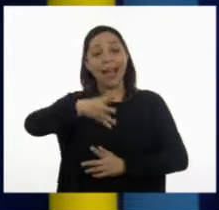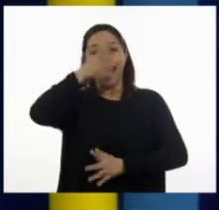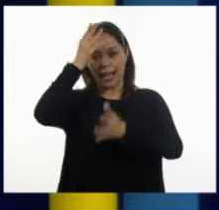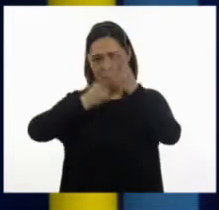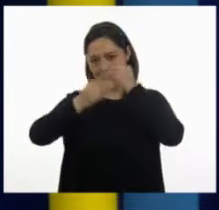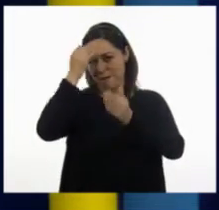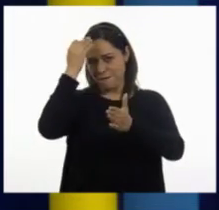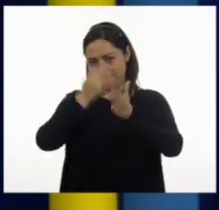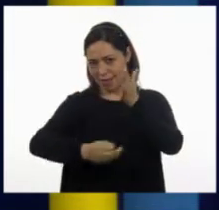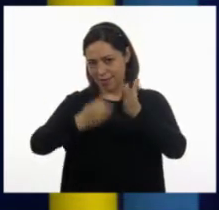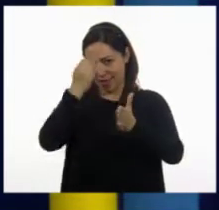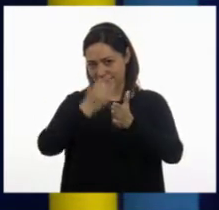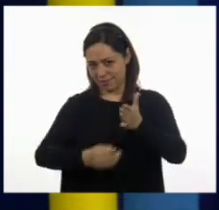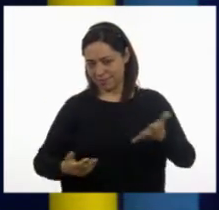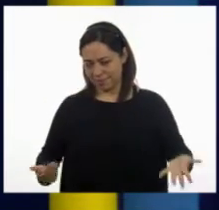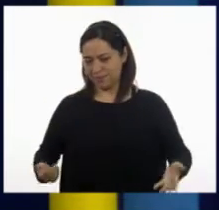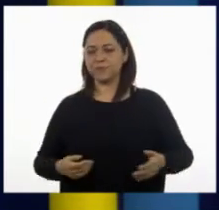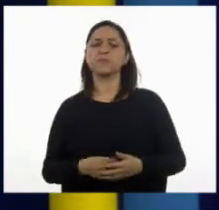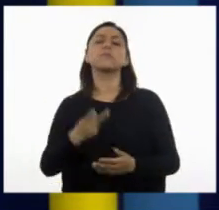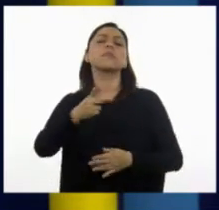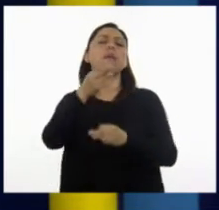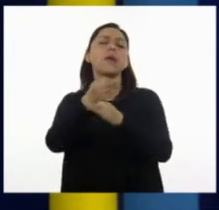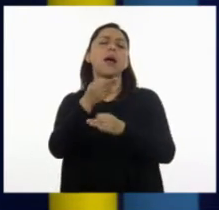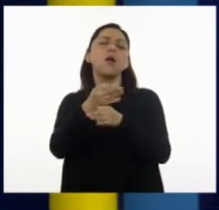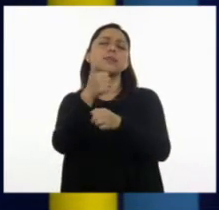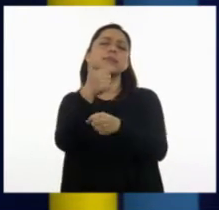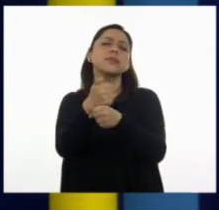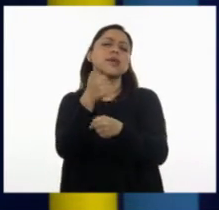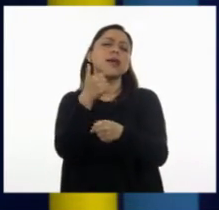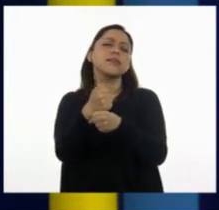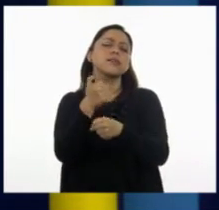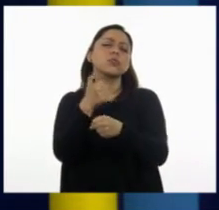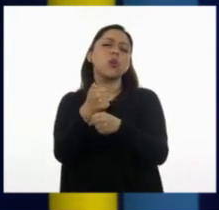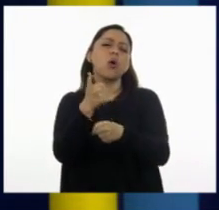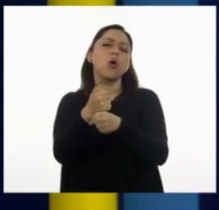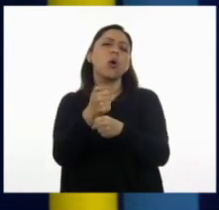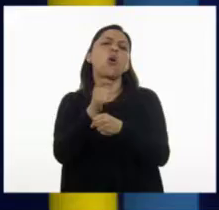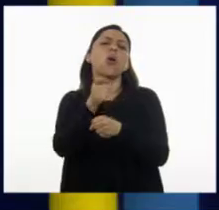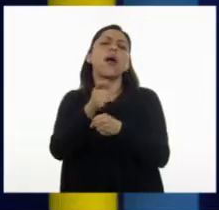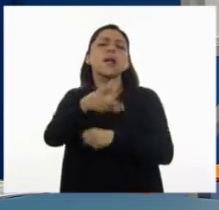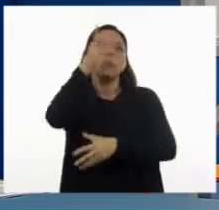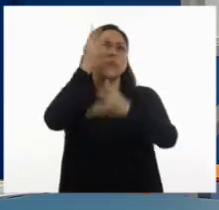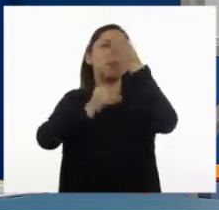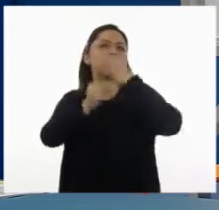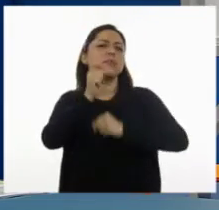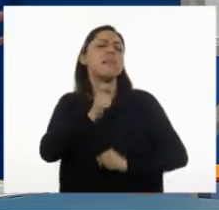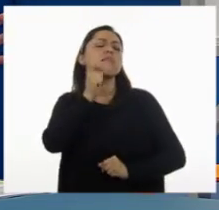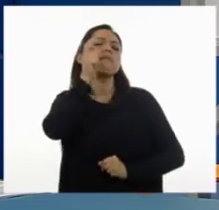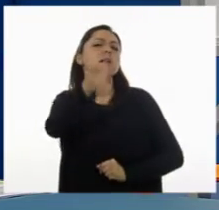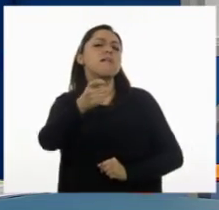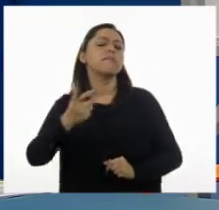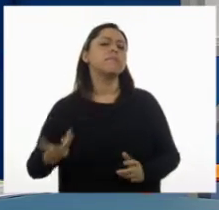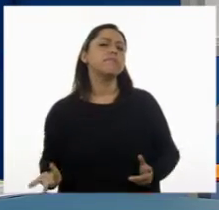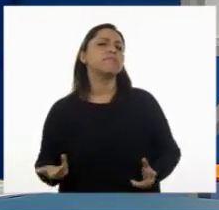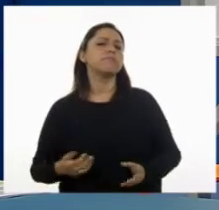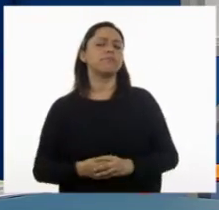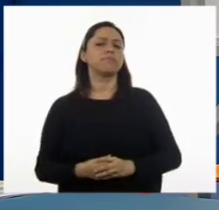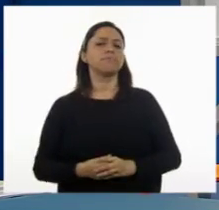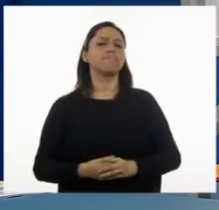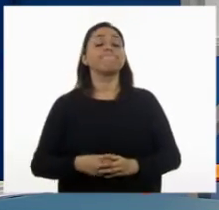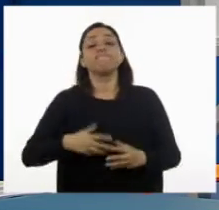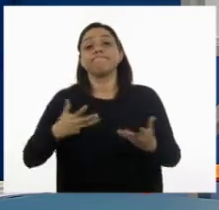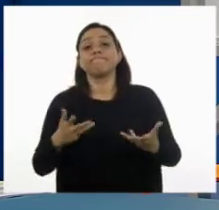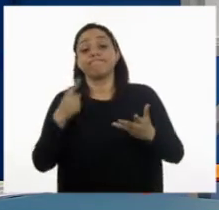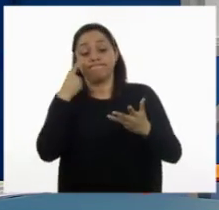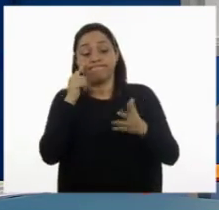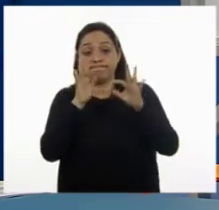caso, ¿qué es lo que los alumnos de sexto de primaria que nos acompañan podrían aprender de este problema? Ah, pues, uno, lo más